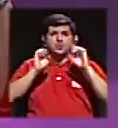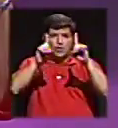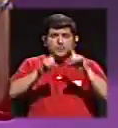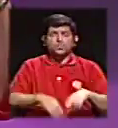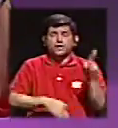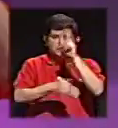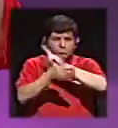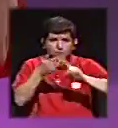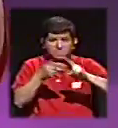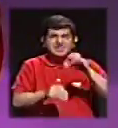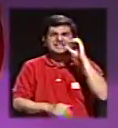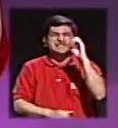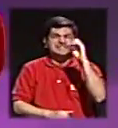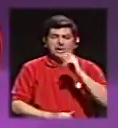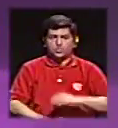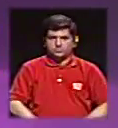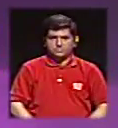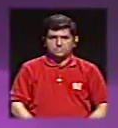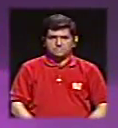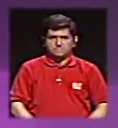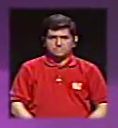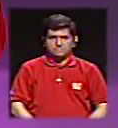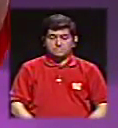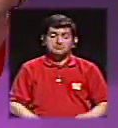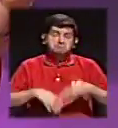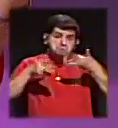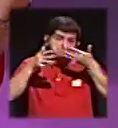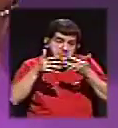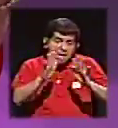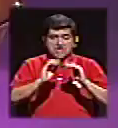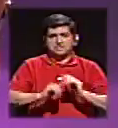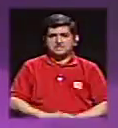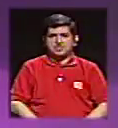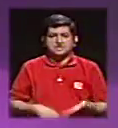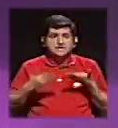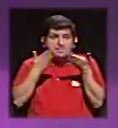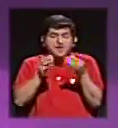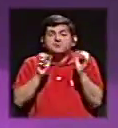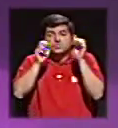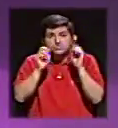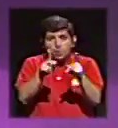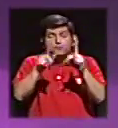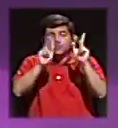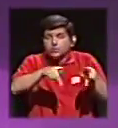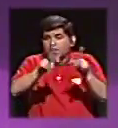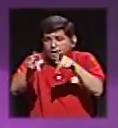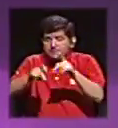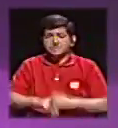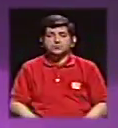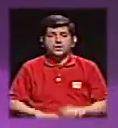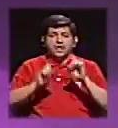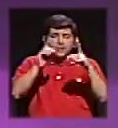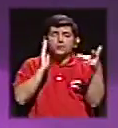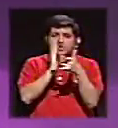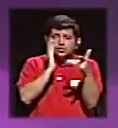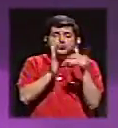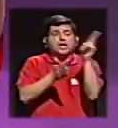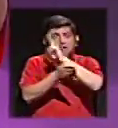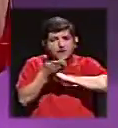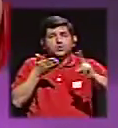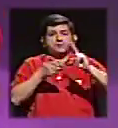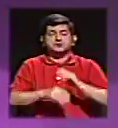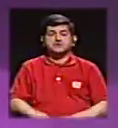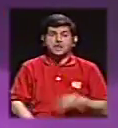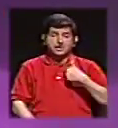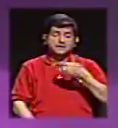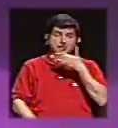es cero. Ninguna. Entonces, bueno, en el tanto ofrezcamos esa posibilidad a la gente con educación técnica universitaria y todo,